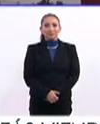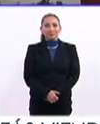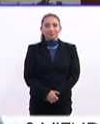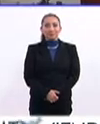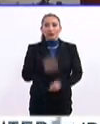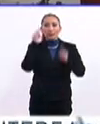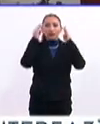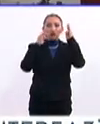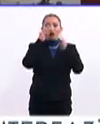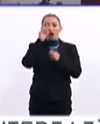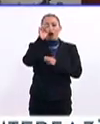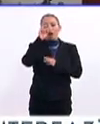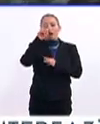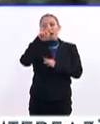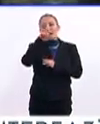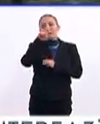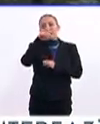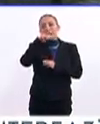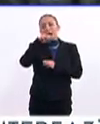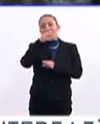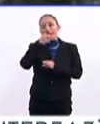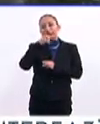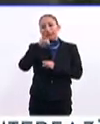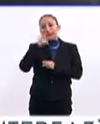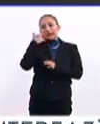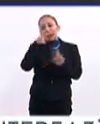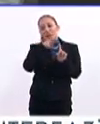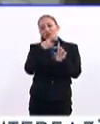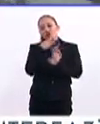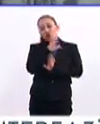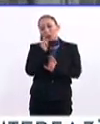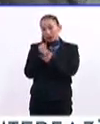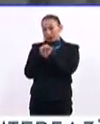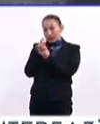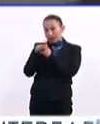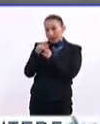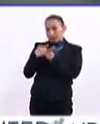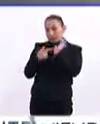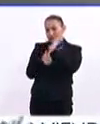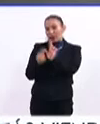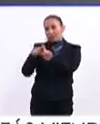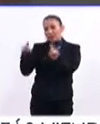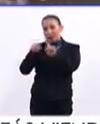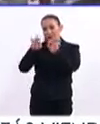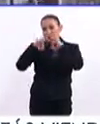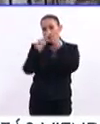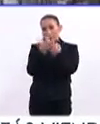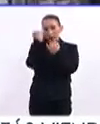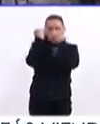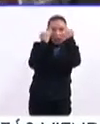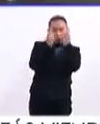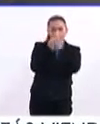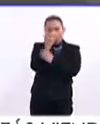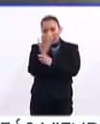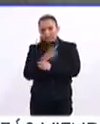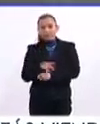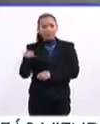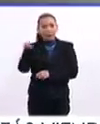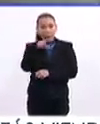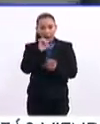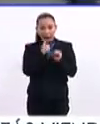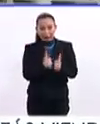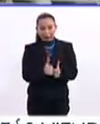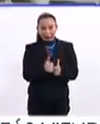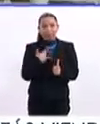El Museo Franz Mayer tiene como objetivo conservar, investigar y presentar diversas formas de innovación y creatividad en